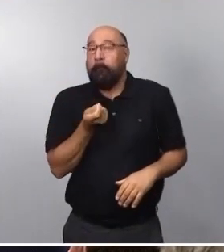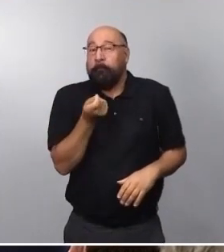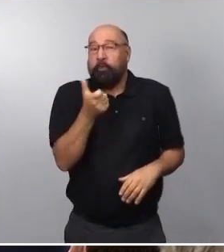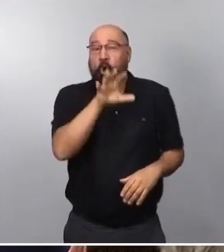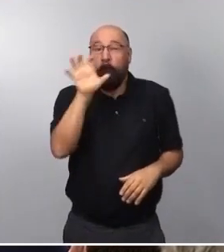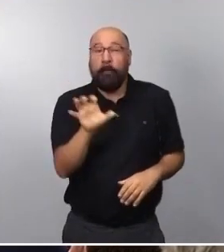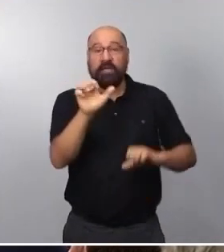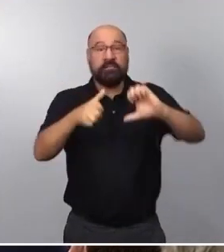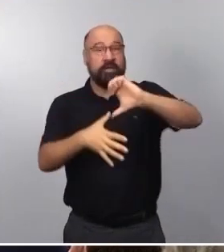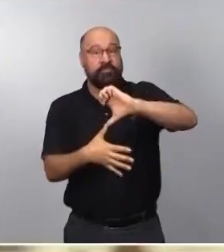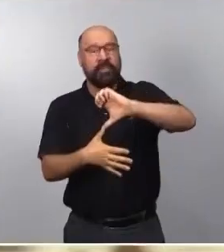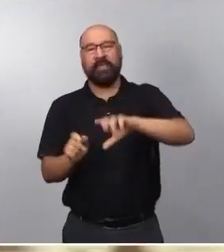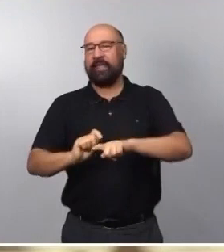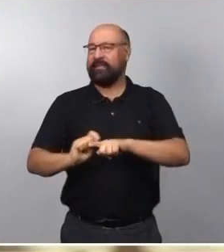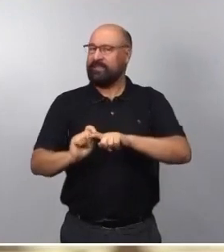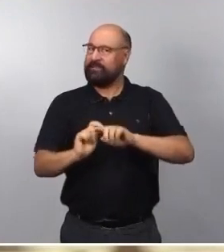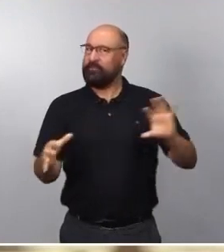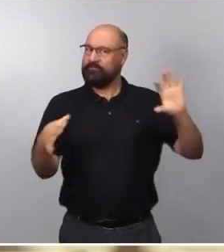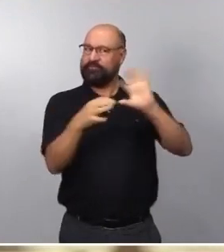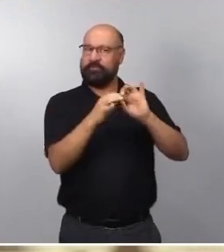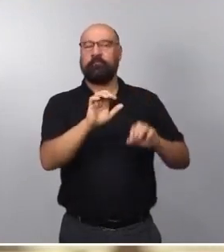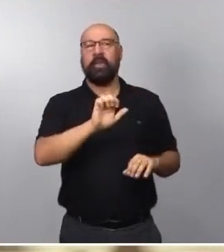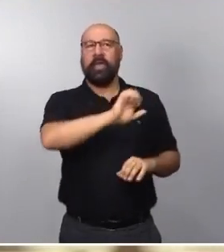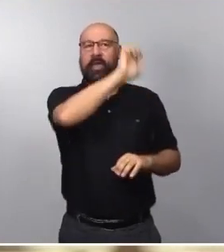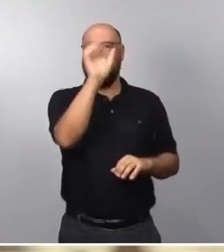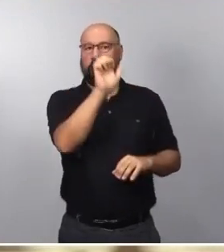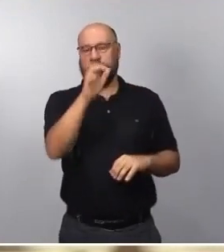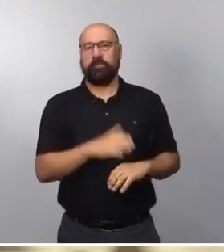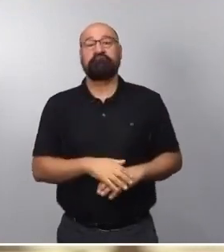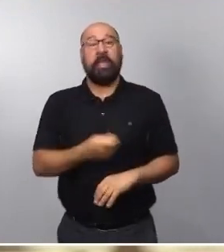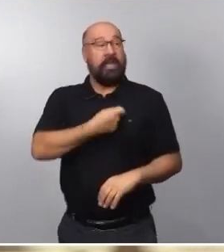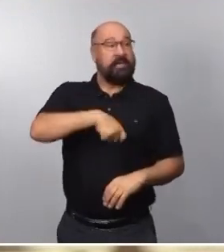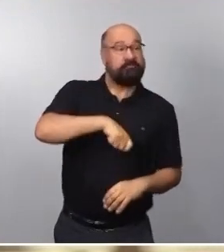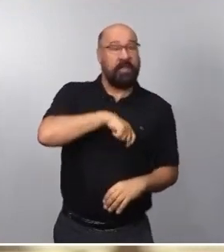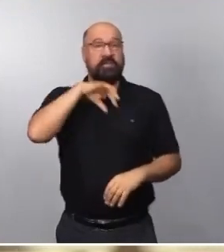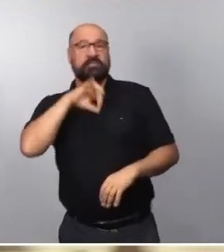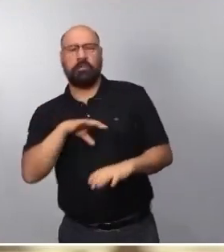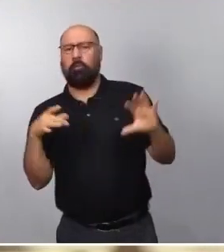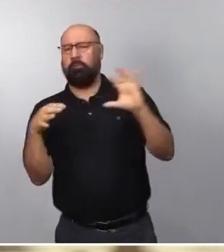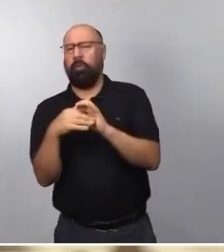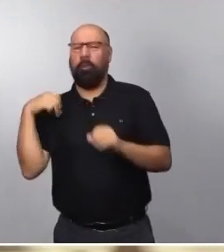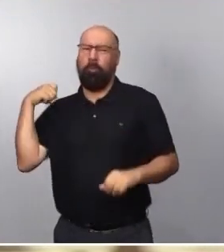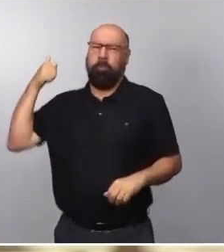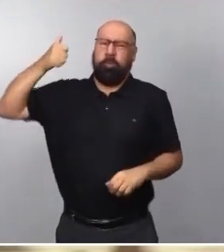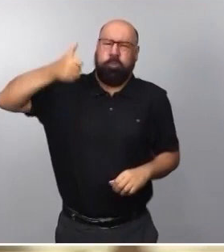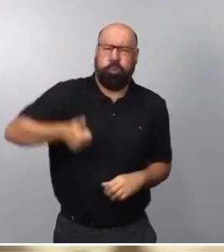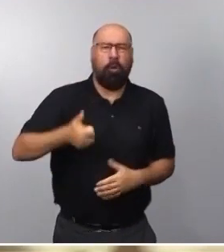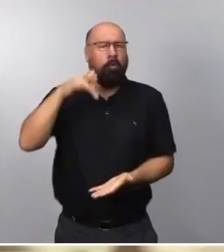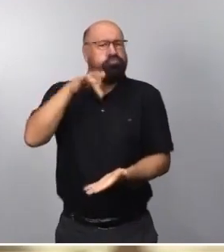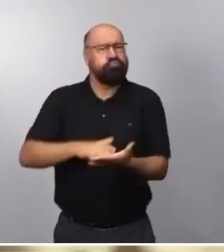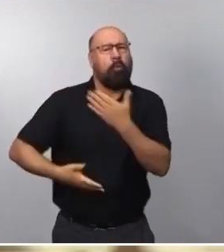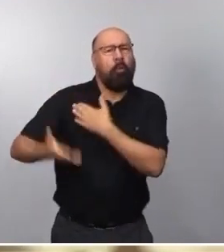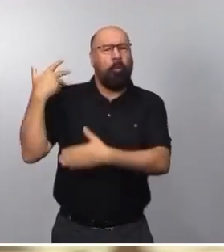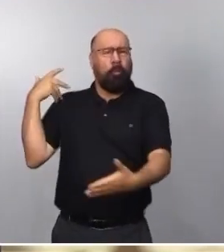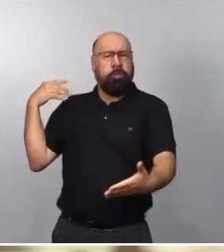características con Europa. La relación bilateral entre Chile y España es, como ustedes saben, de larga data, que tiene un carácter amplio,